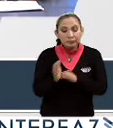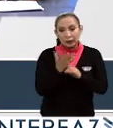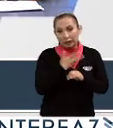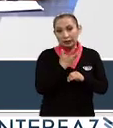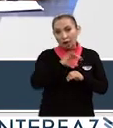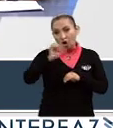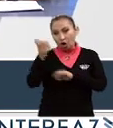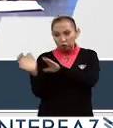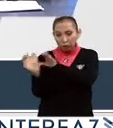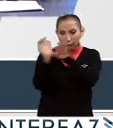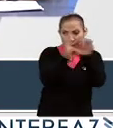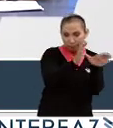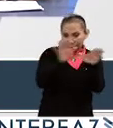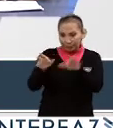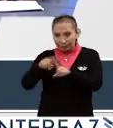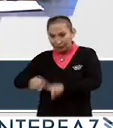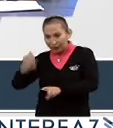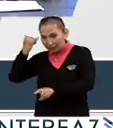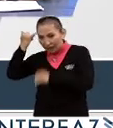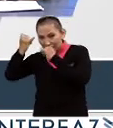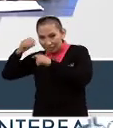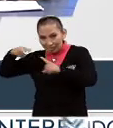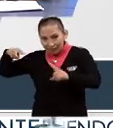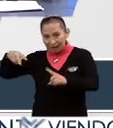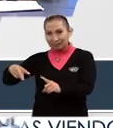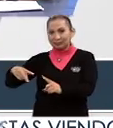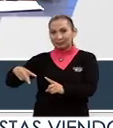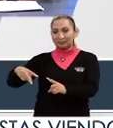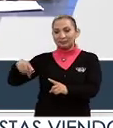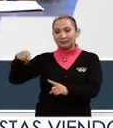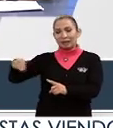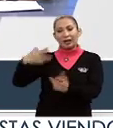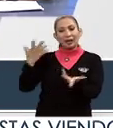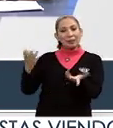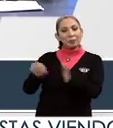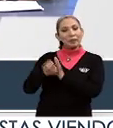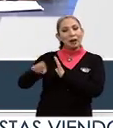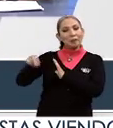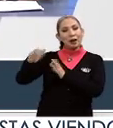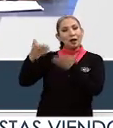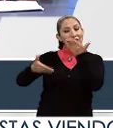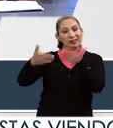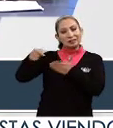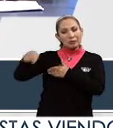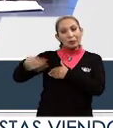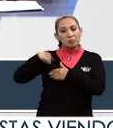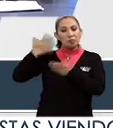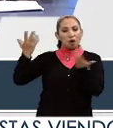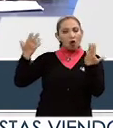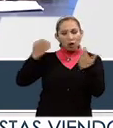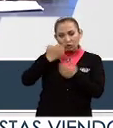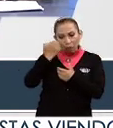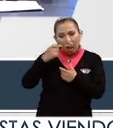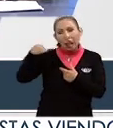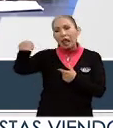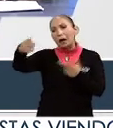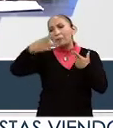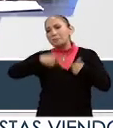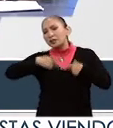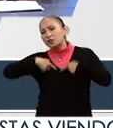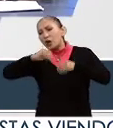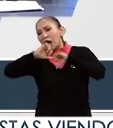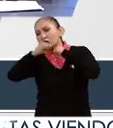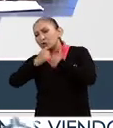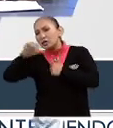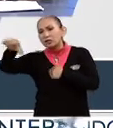tienes otra, por otro lado, otra serie de iniciativas que vienen en muchos casos igual de la academia, de la sociedad civil